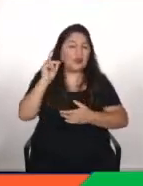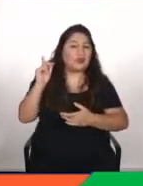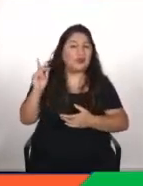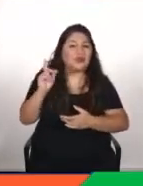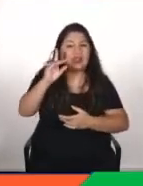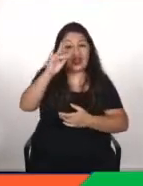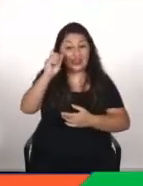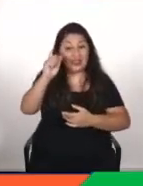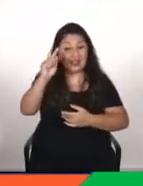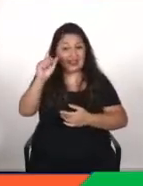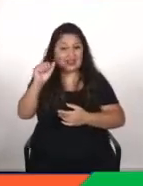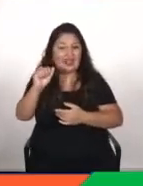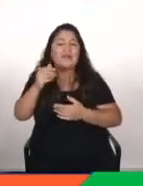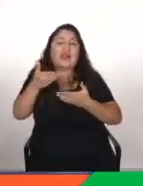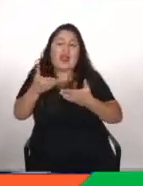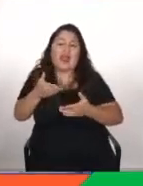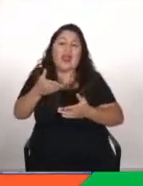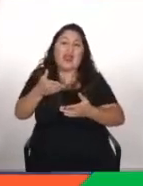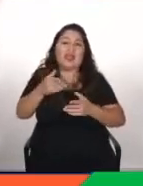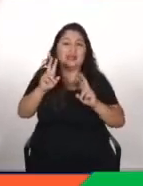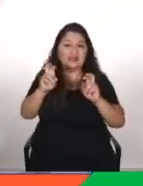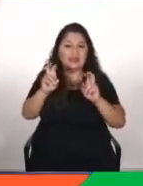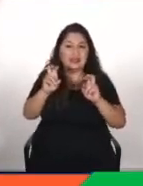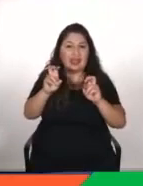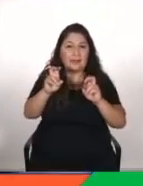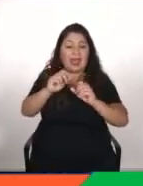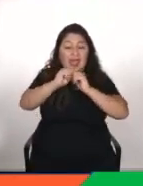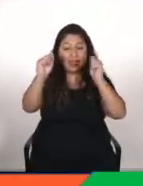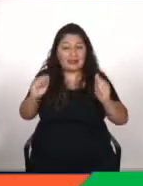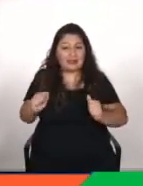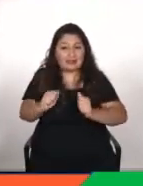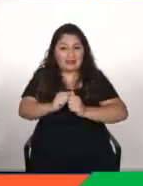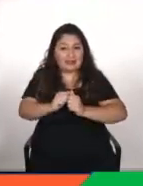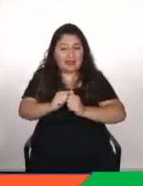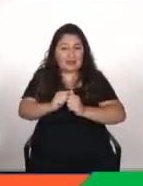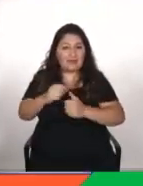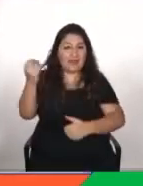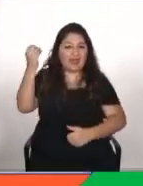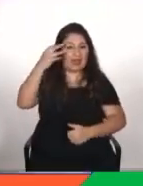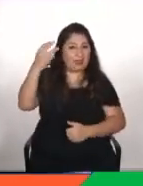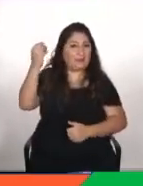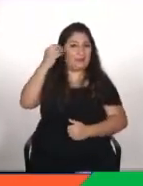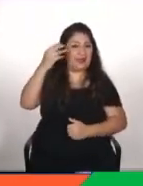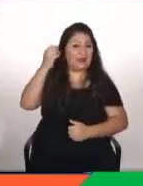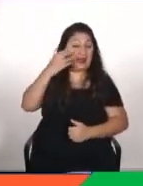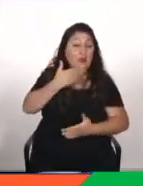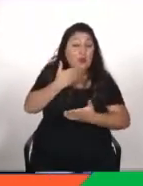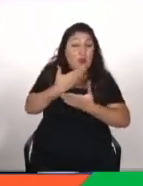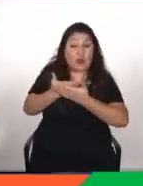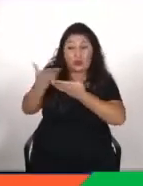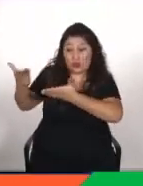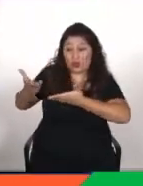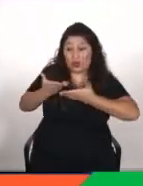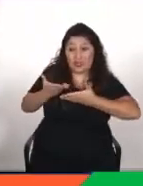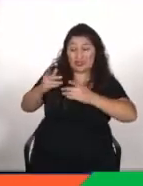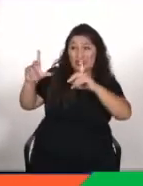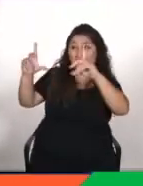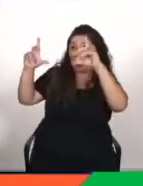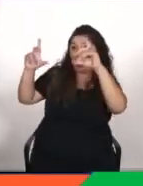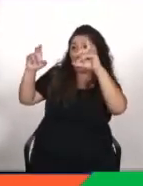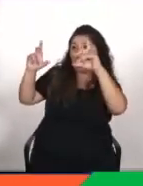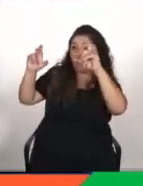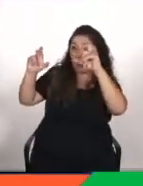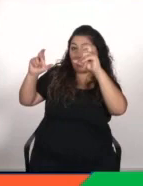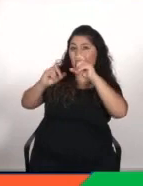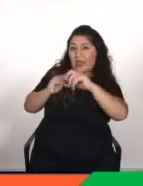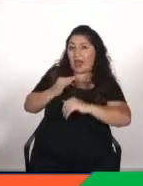en este caso pues ahí el sistema va a ir poco a poco entrenándose para que cuando reciba una imagen pueda empezar a predecir